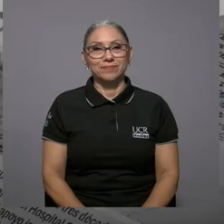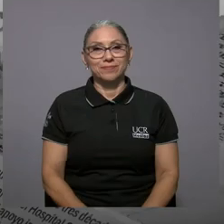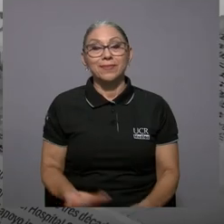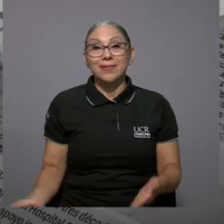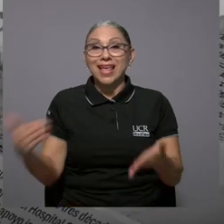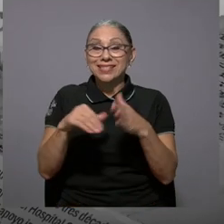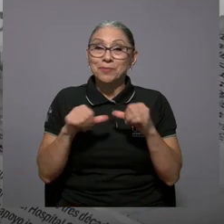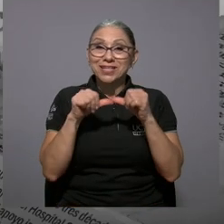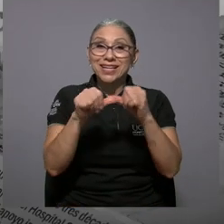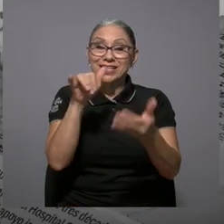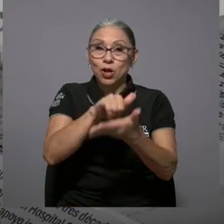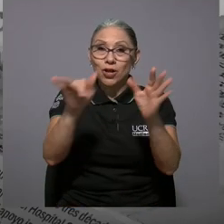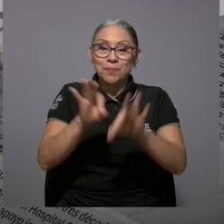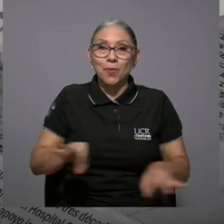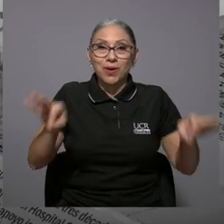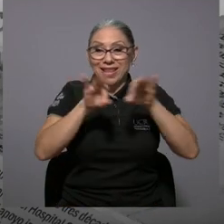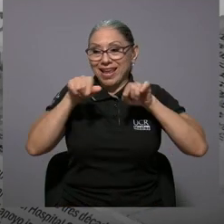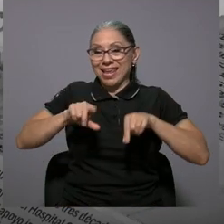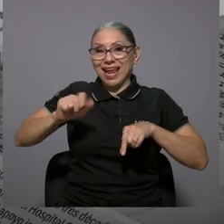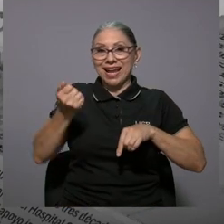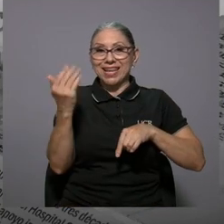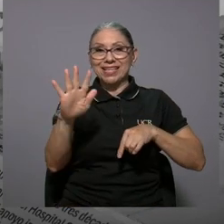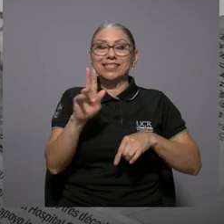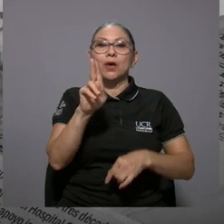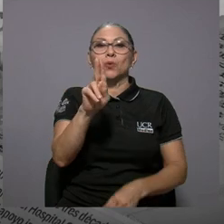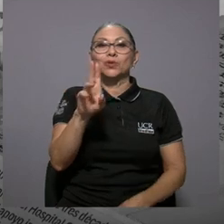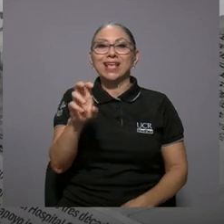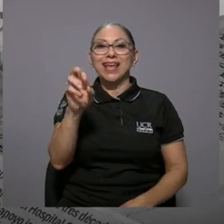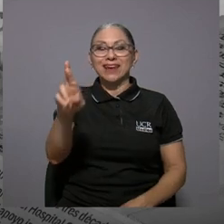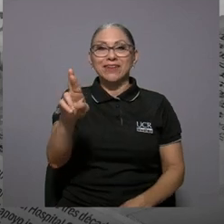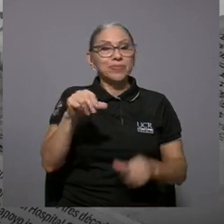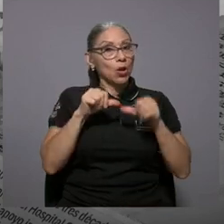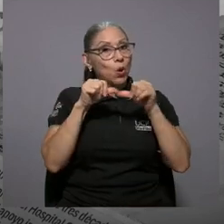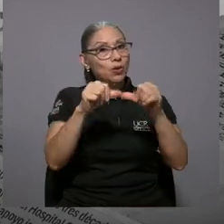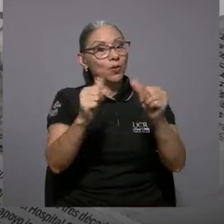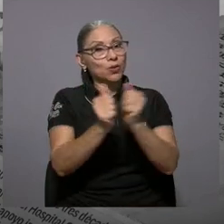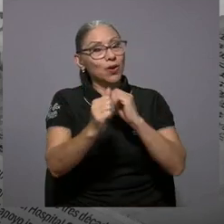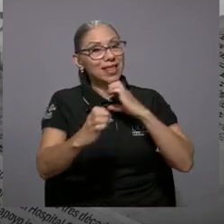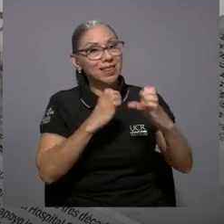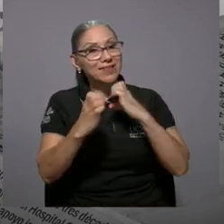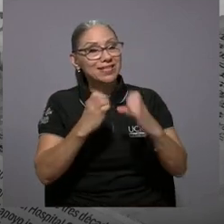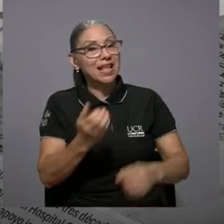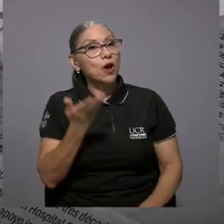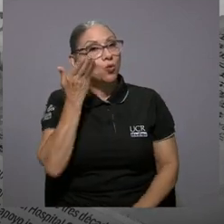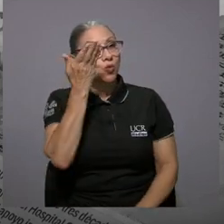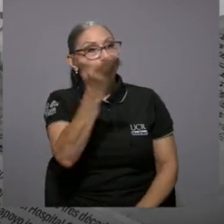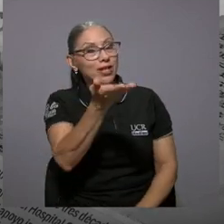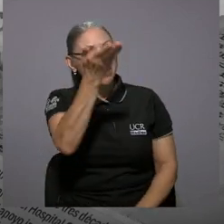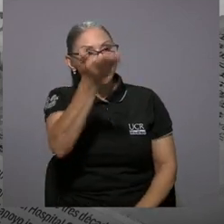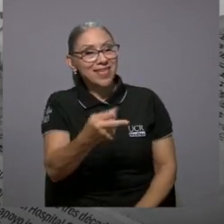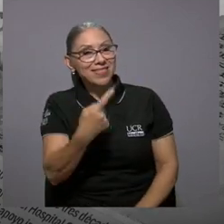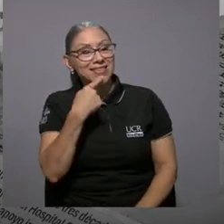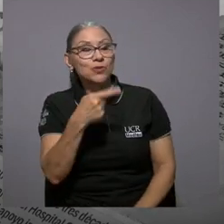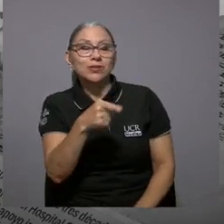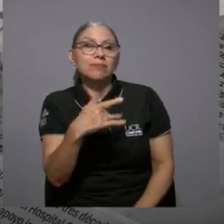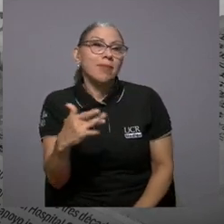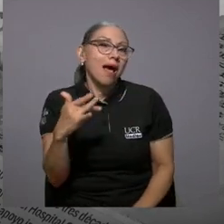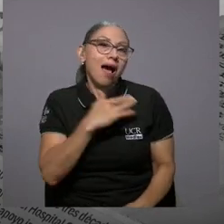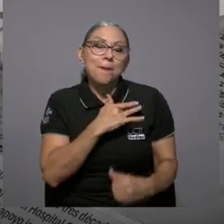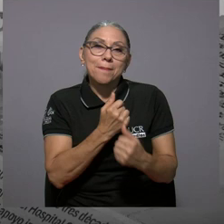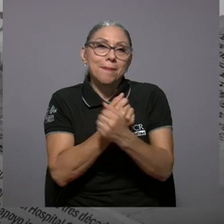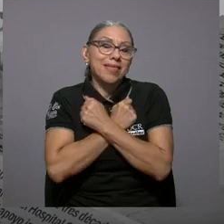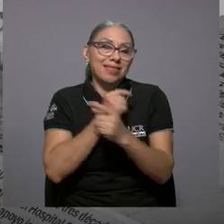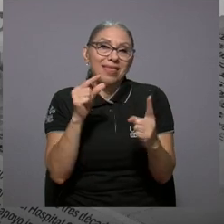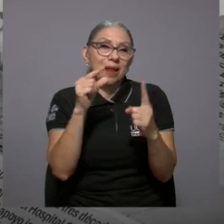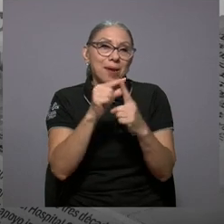estamos de regreso con lo que importa aquí por canal 15 UCR y pues continuando con esta entrevista usted se ha definido